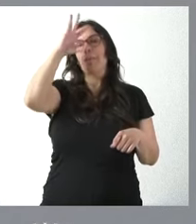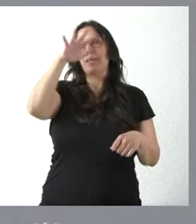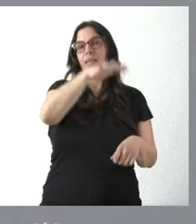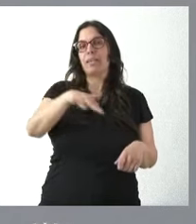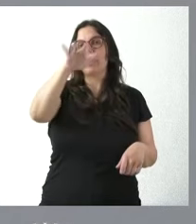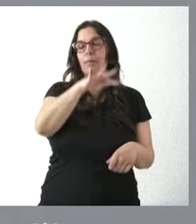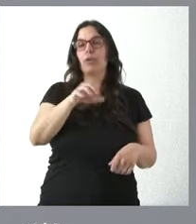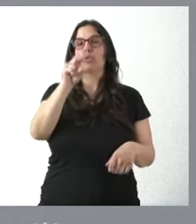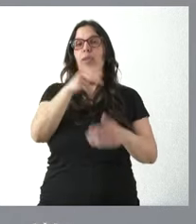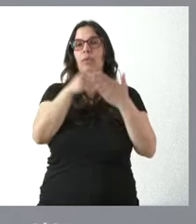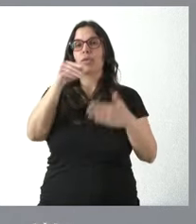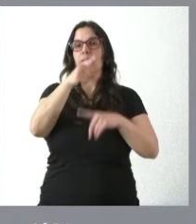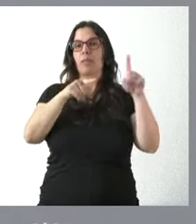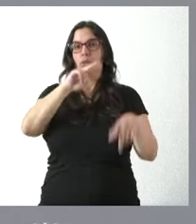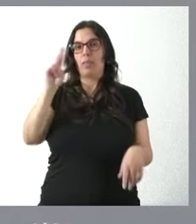millones y medio de euros.